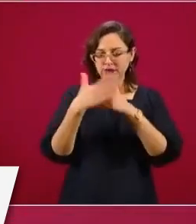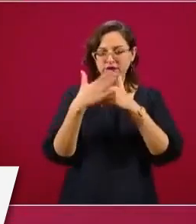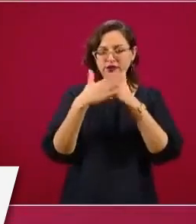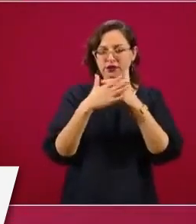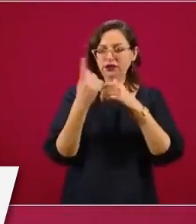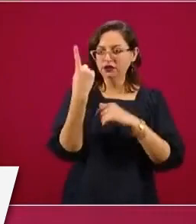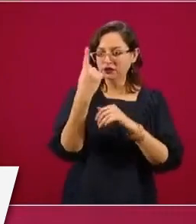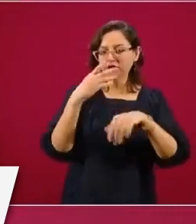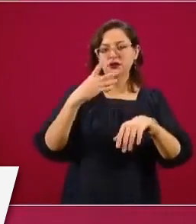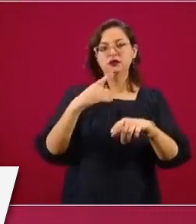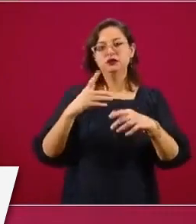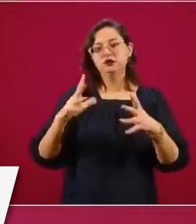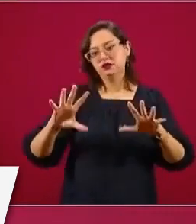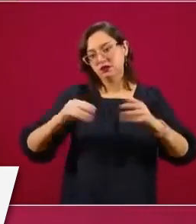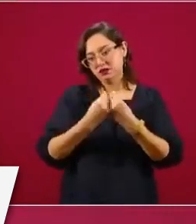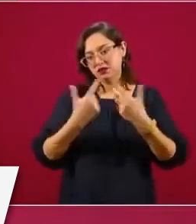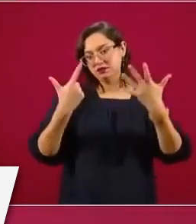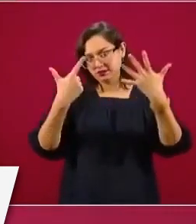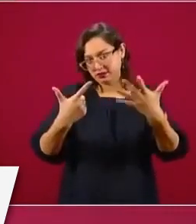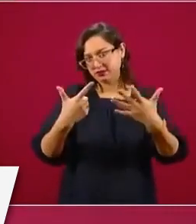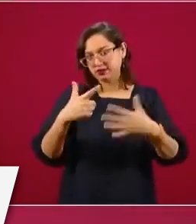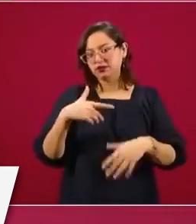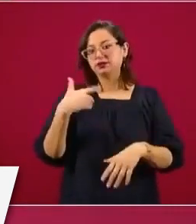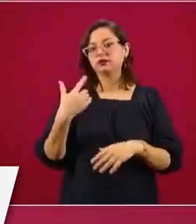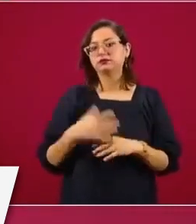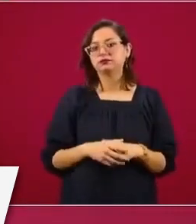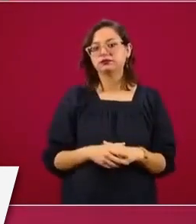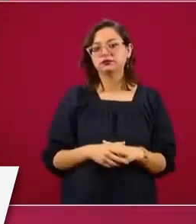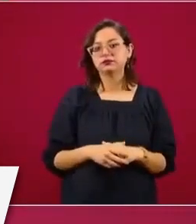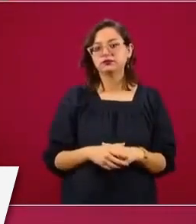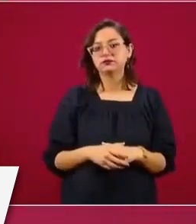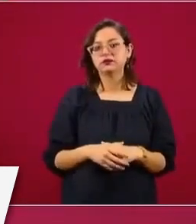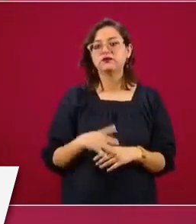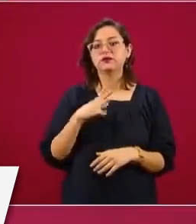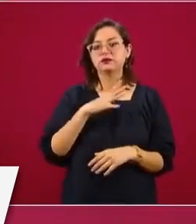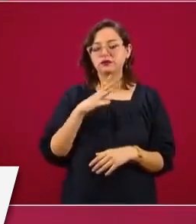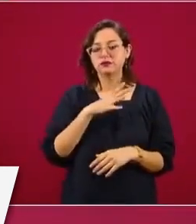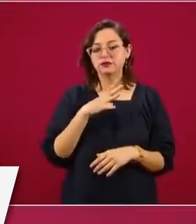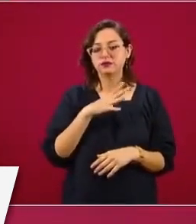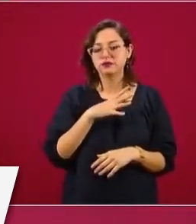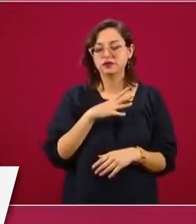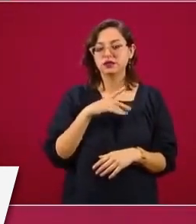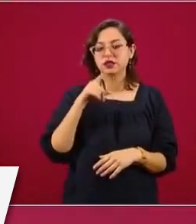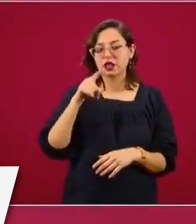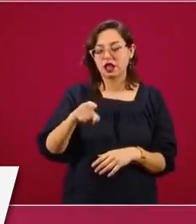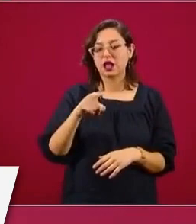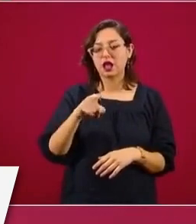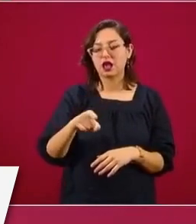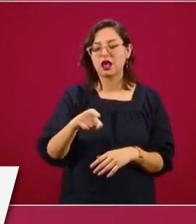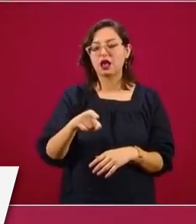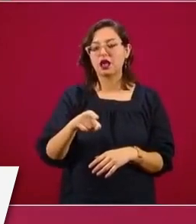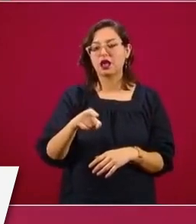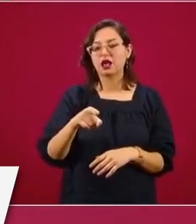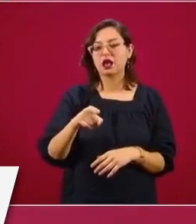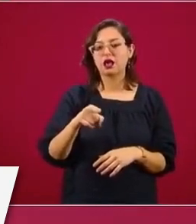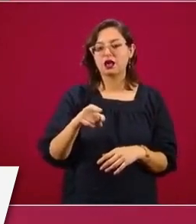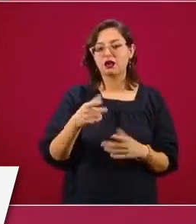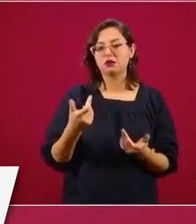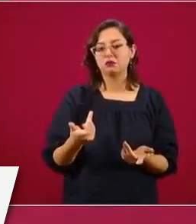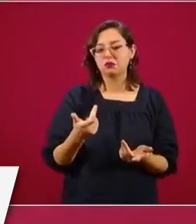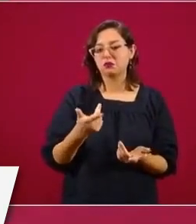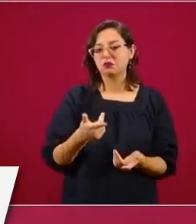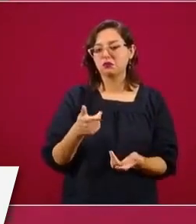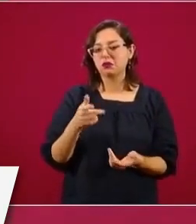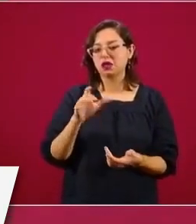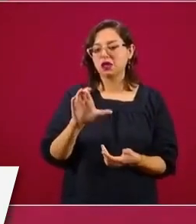que existe, es un tren de refinación de cangrejera que nos puede